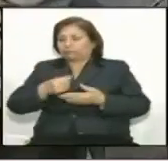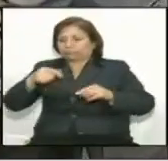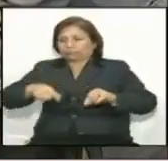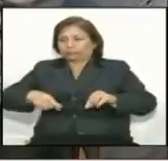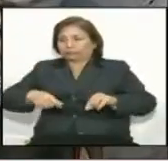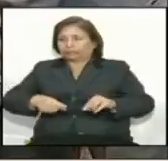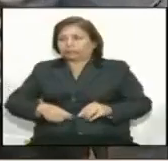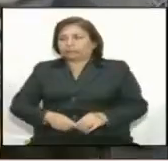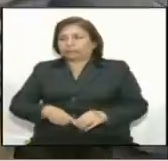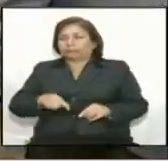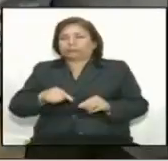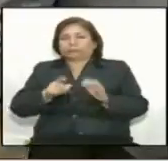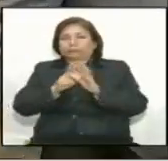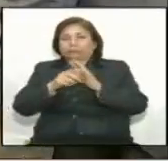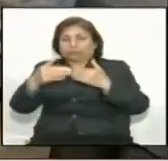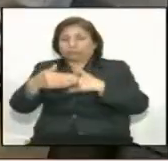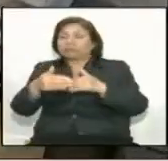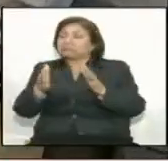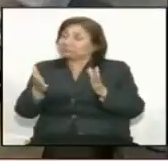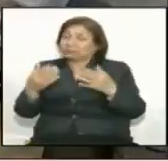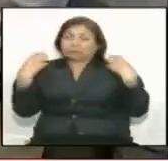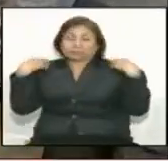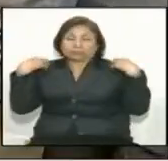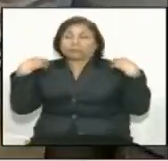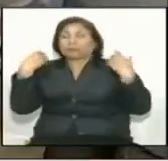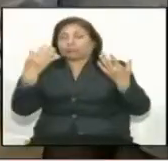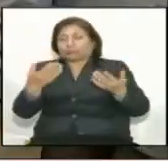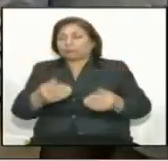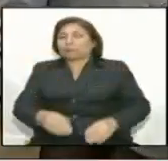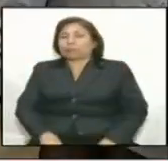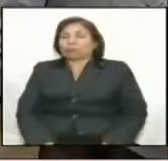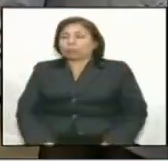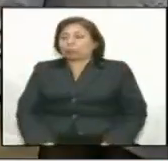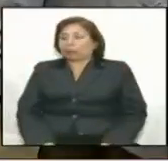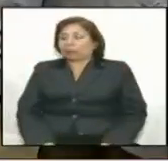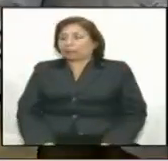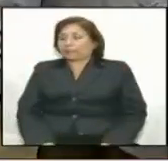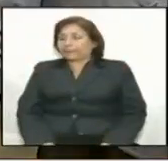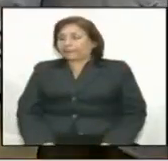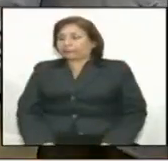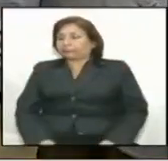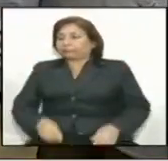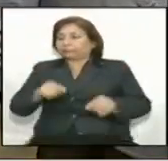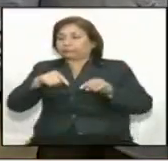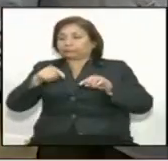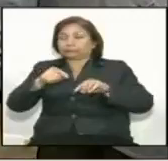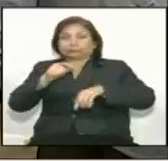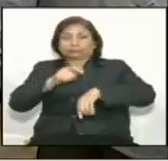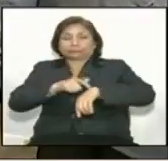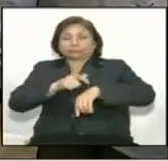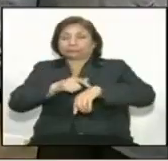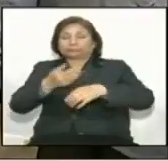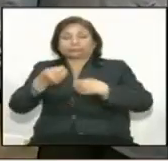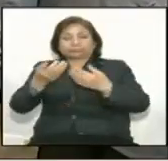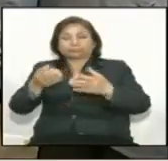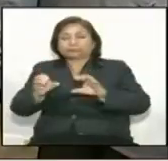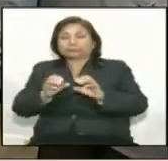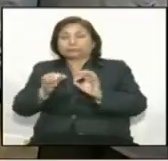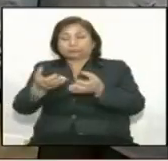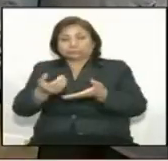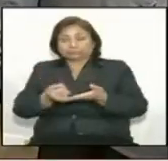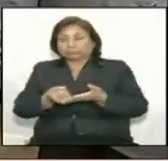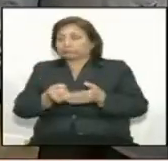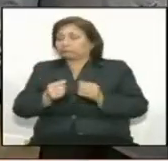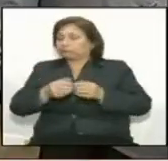Además de Podemos y Acción Popular, ¿qué otros grupos políticos integran en esta segunda lista? Mire, es una muy buena pregunta. Hay que ver la